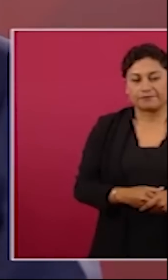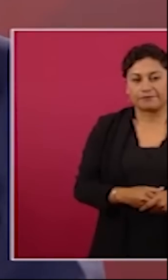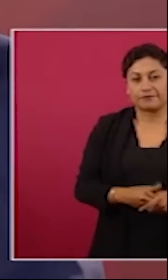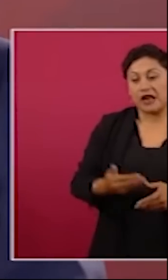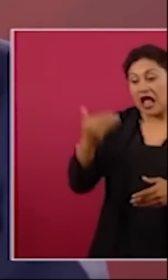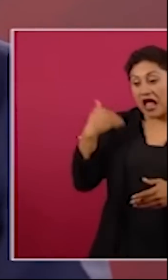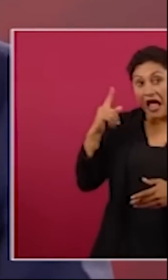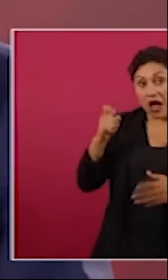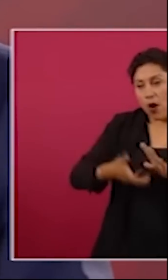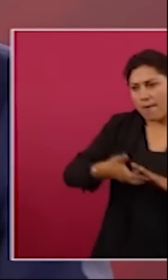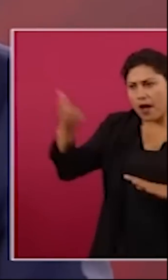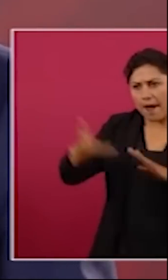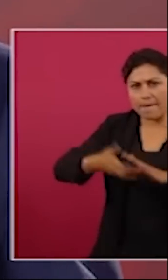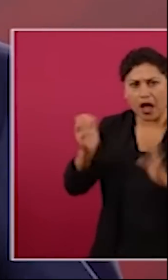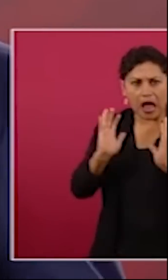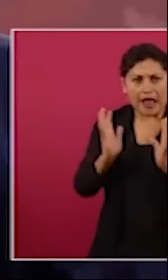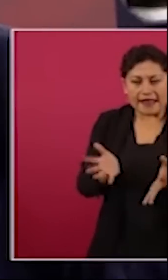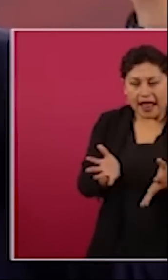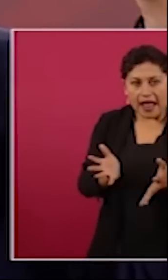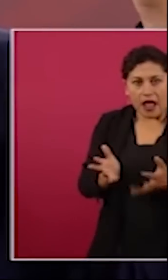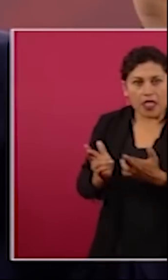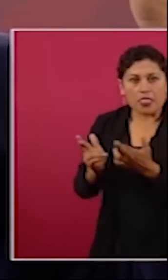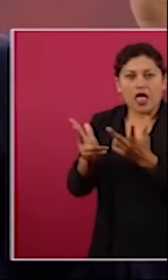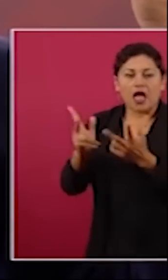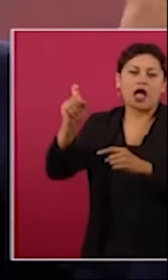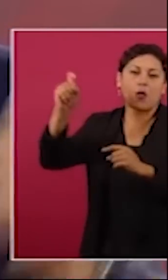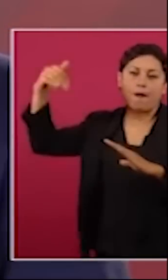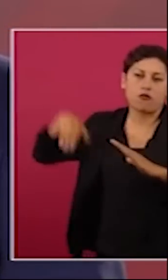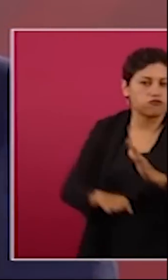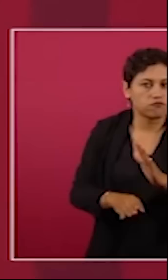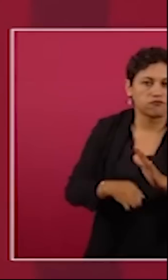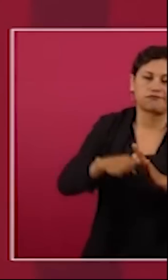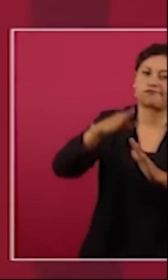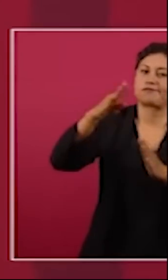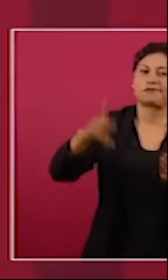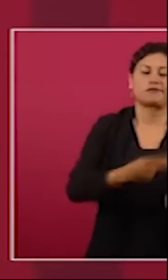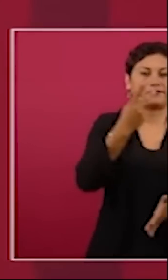vuelve a inundar de nuevo los pozos se vuelve a inundar